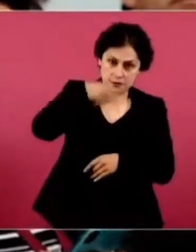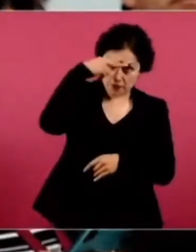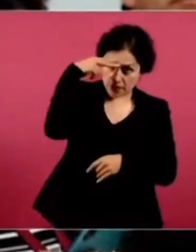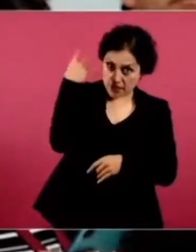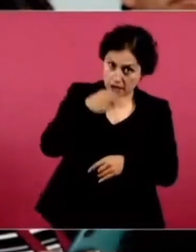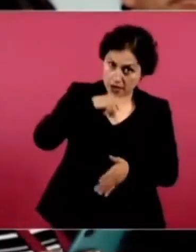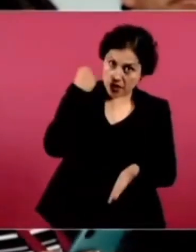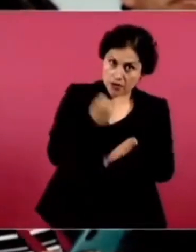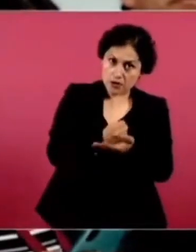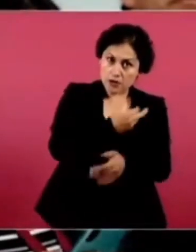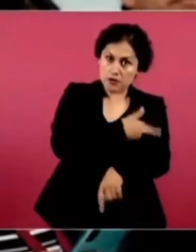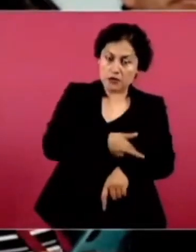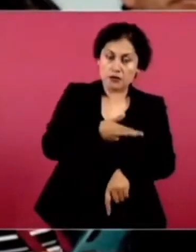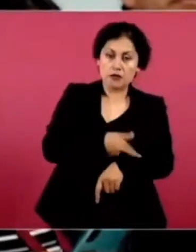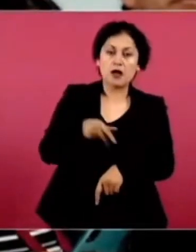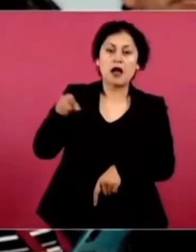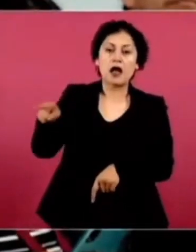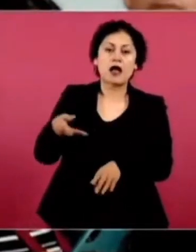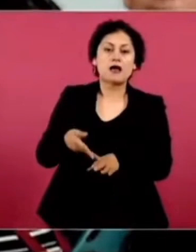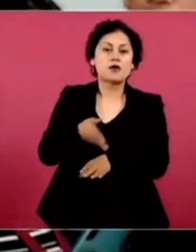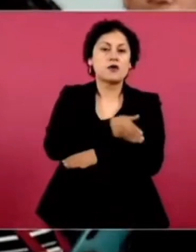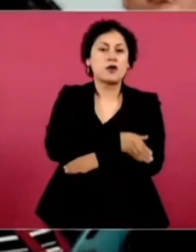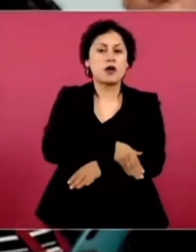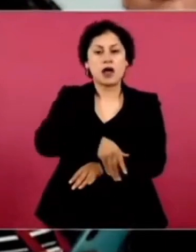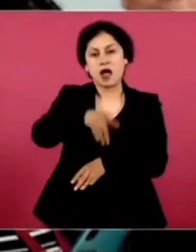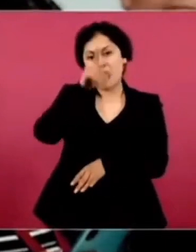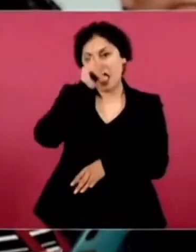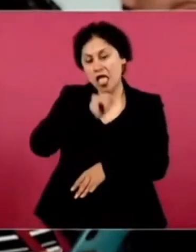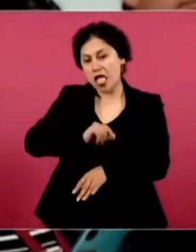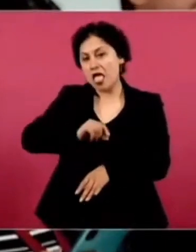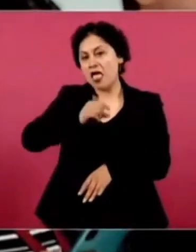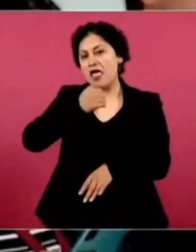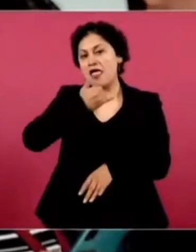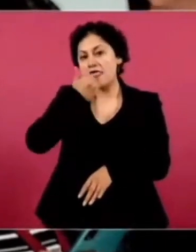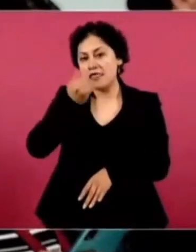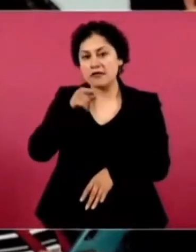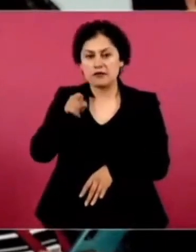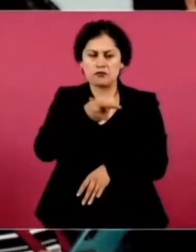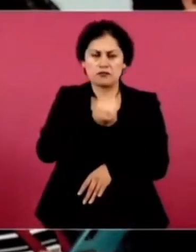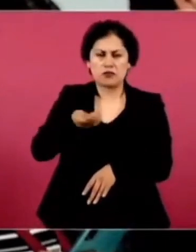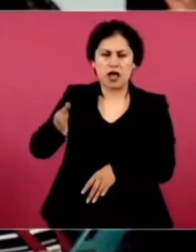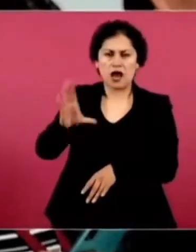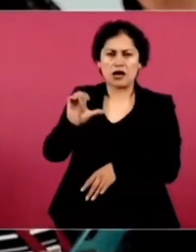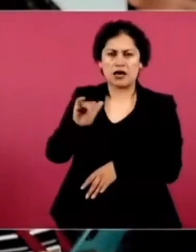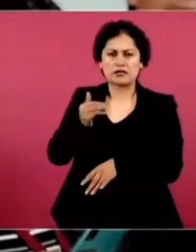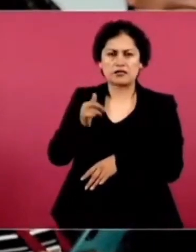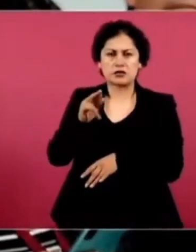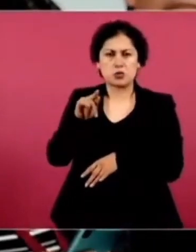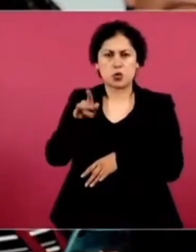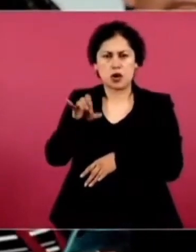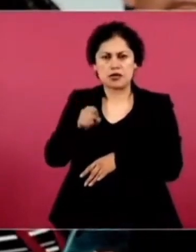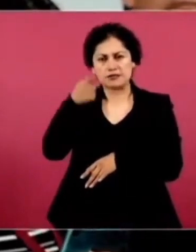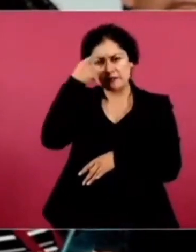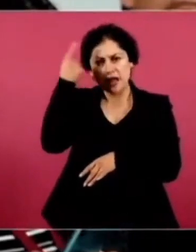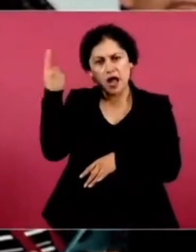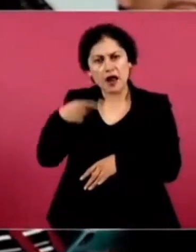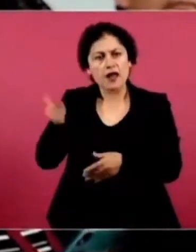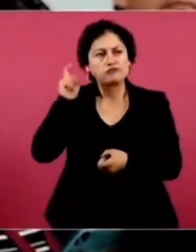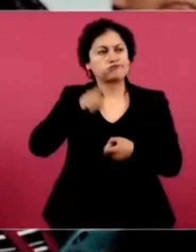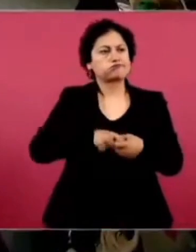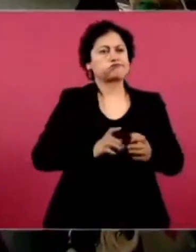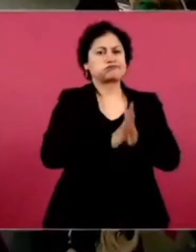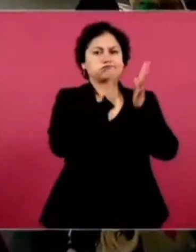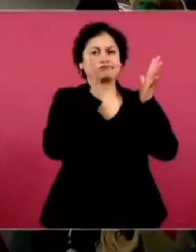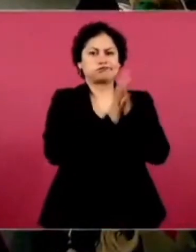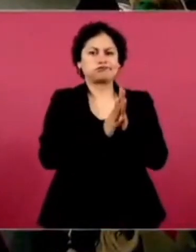regular, sino que se han valido de algunas trampas, como lo mencionaba usted, Cachilules, para poder participar en algunos de estos juegos de la Liga. Y bueno,